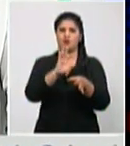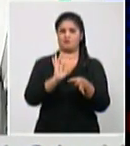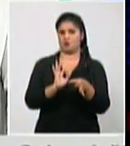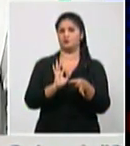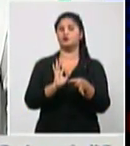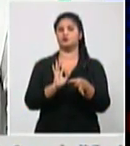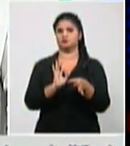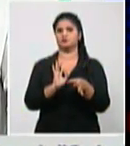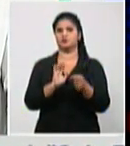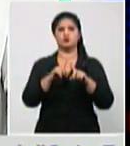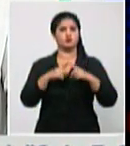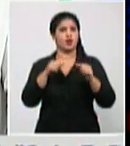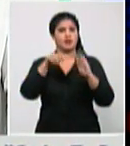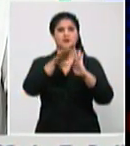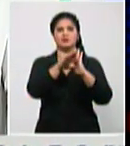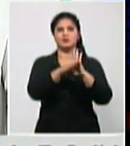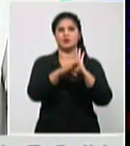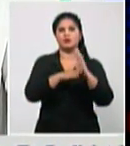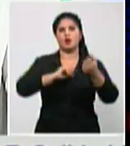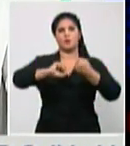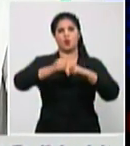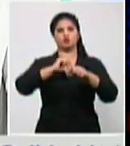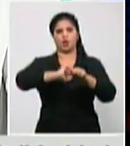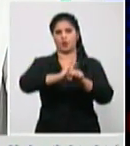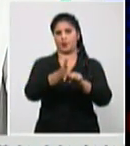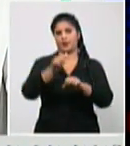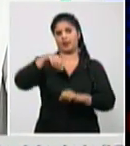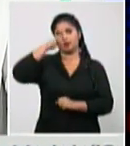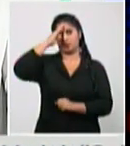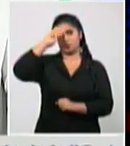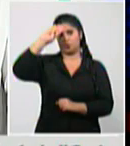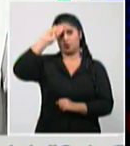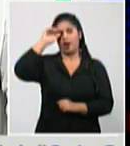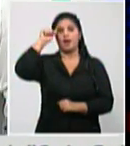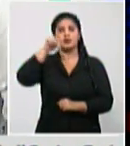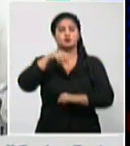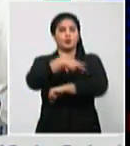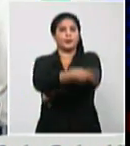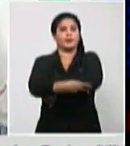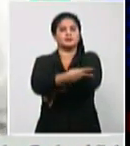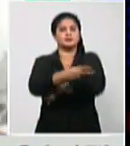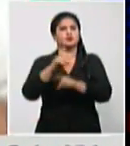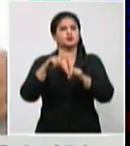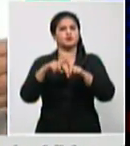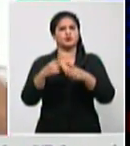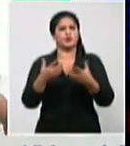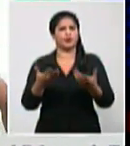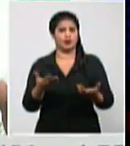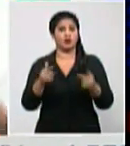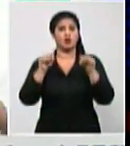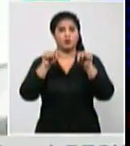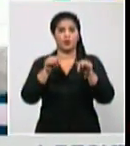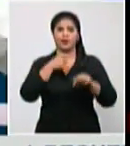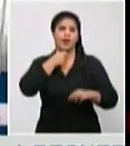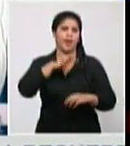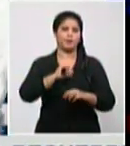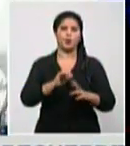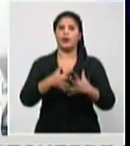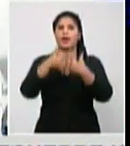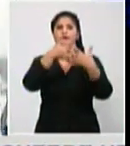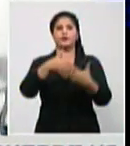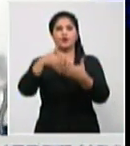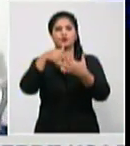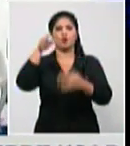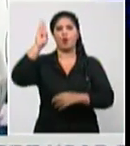y son esos países precisamente porque son los que aportan el mayor número de casos confirmados y esto va en correspondencia con la